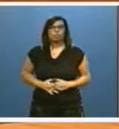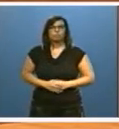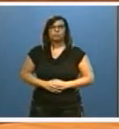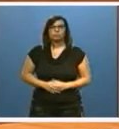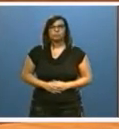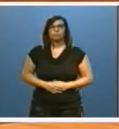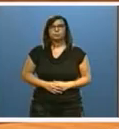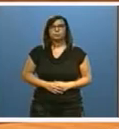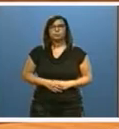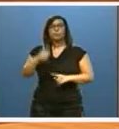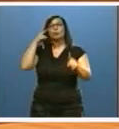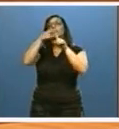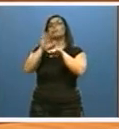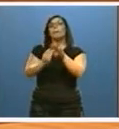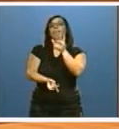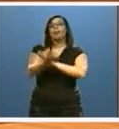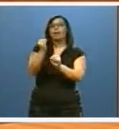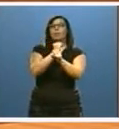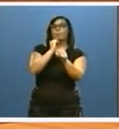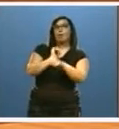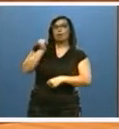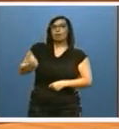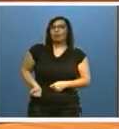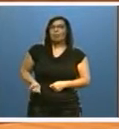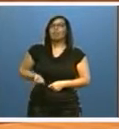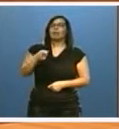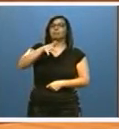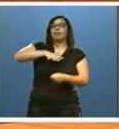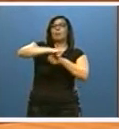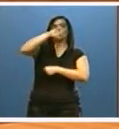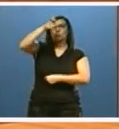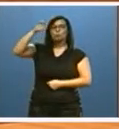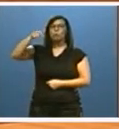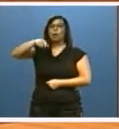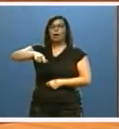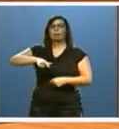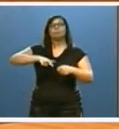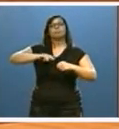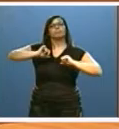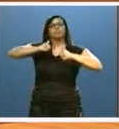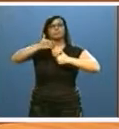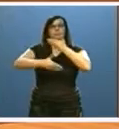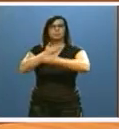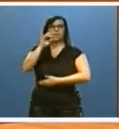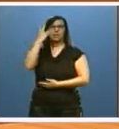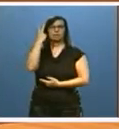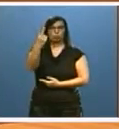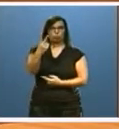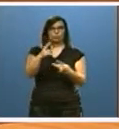Con el objetivo de generar empleo y riqueza en el medio rural, pondremos en marcha en este ámbito dos iniciativas.